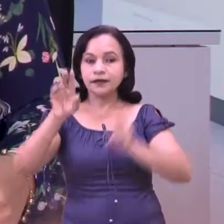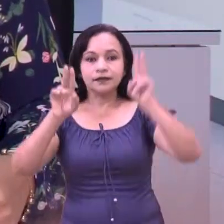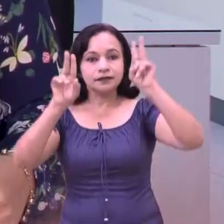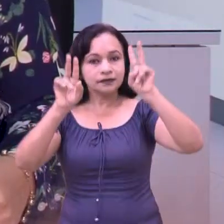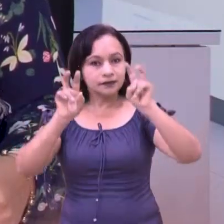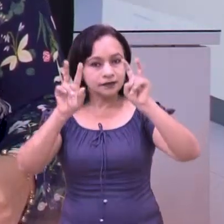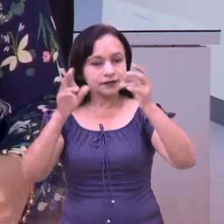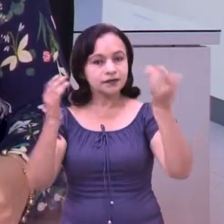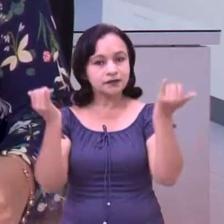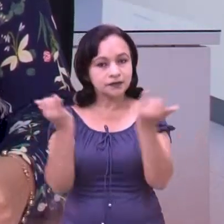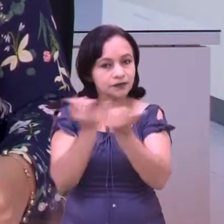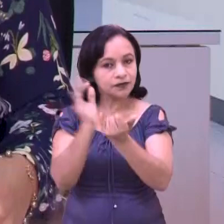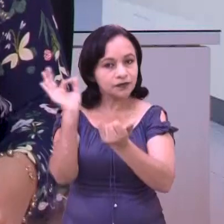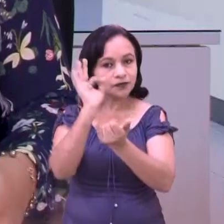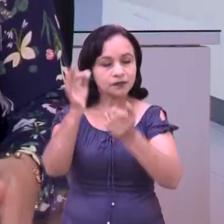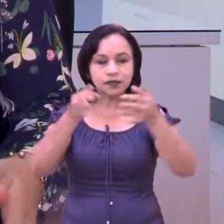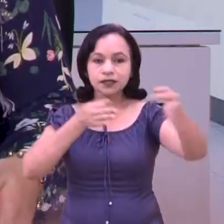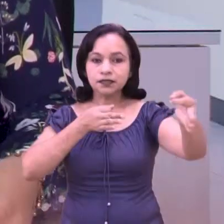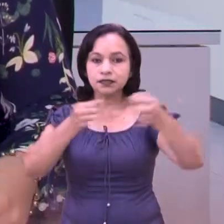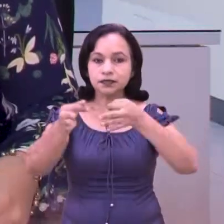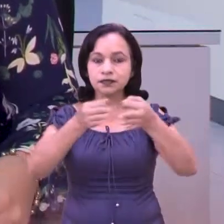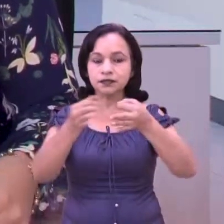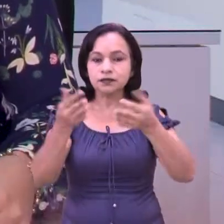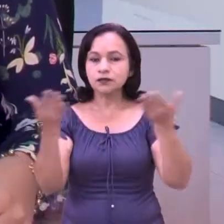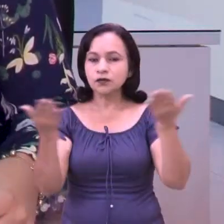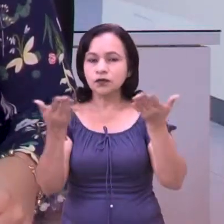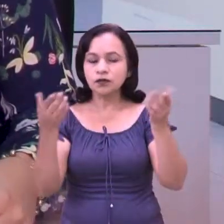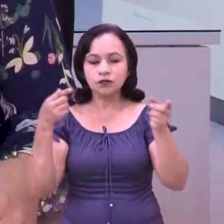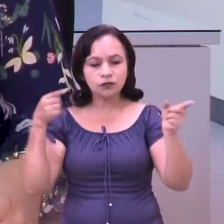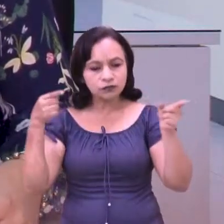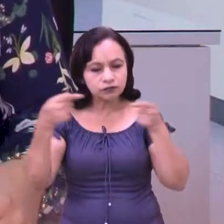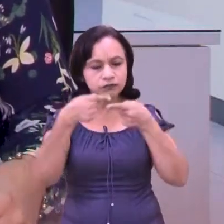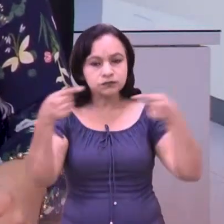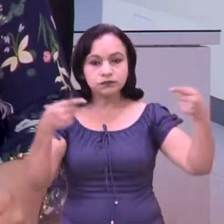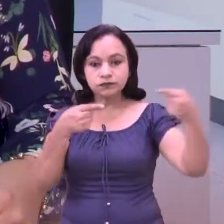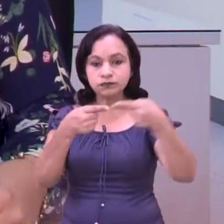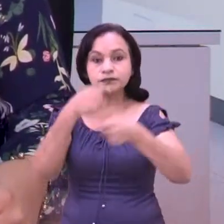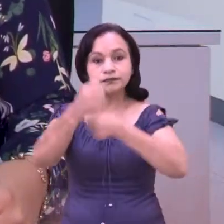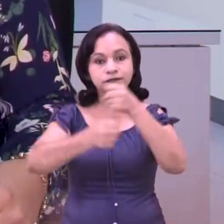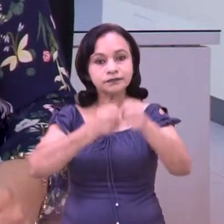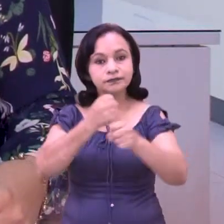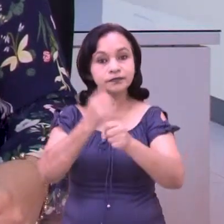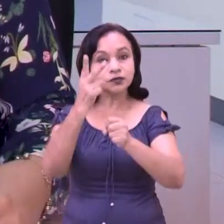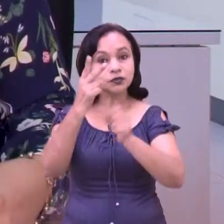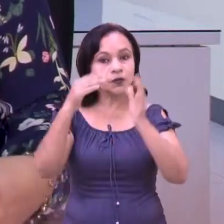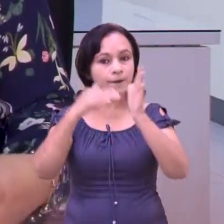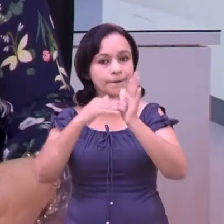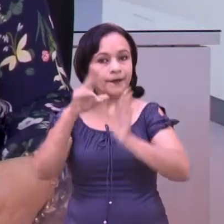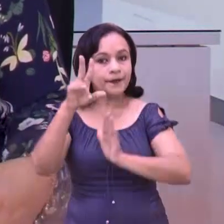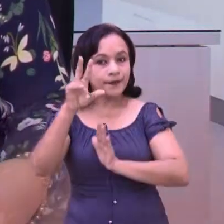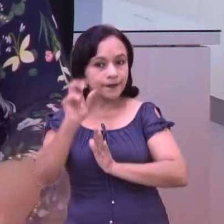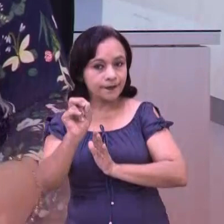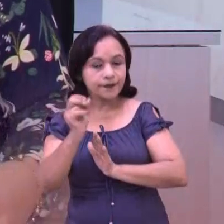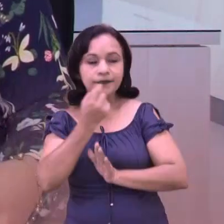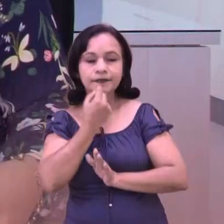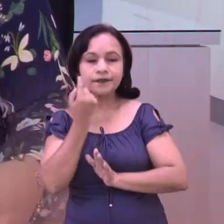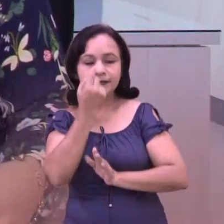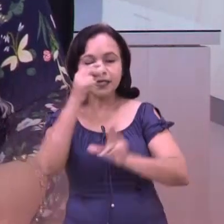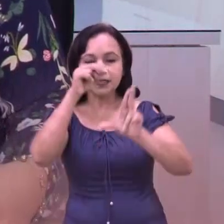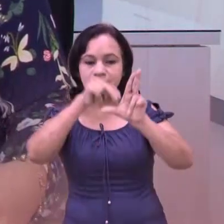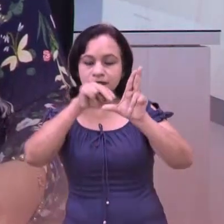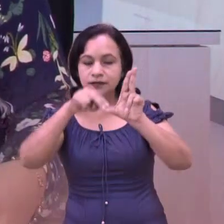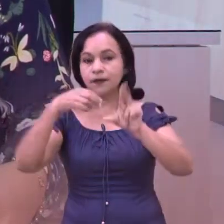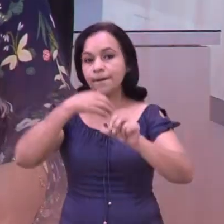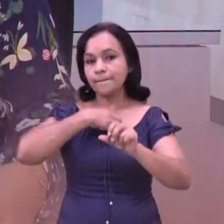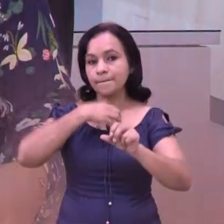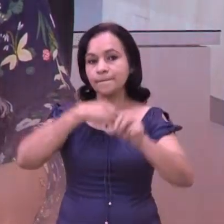de Matagalpa en este tema. Igualmente conoceremos a detalles las líneas estratégicas a desarrollarse para este año 2020